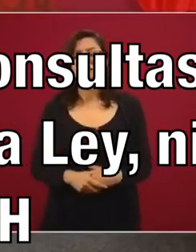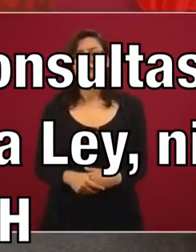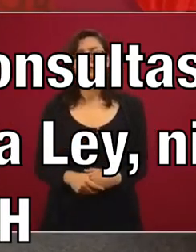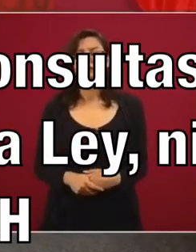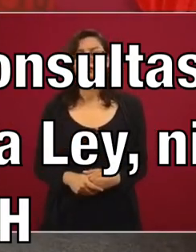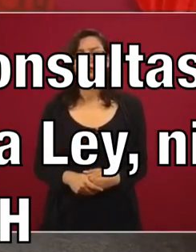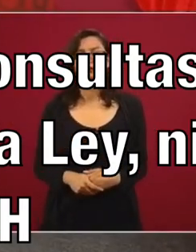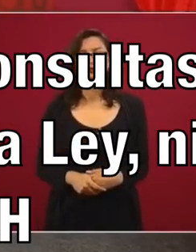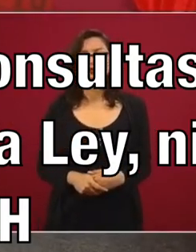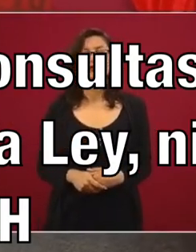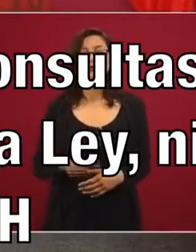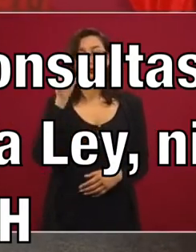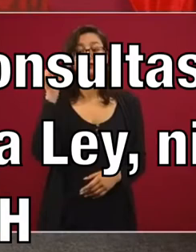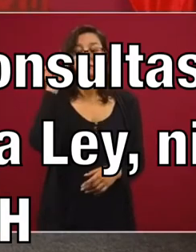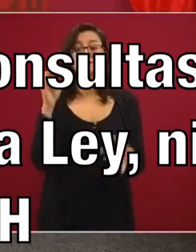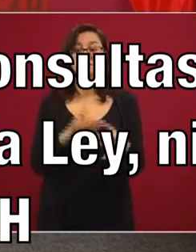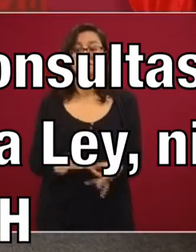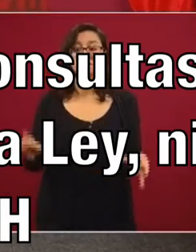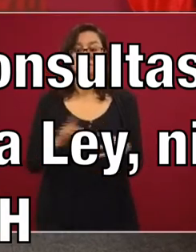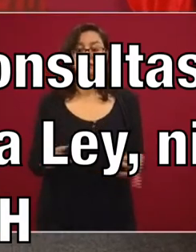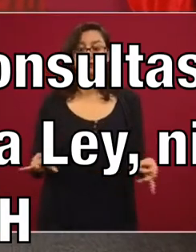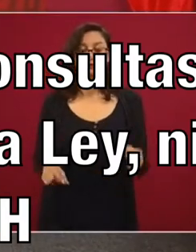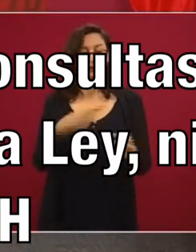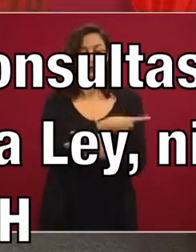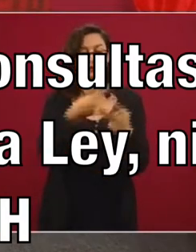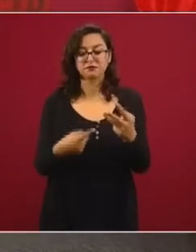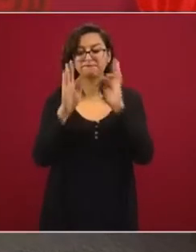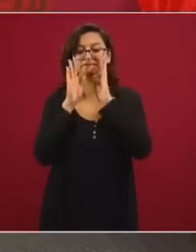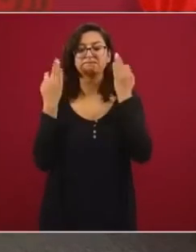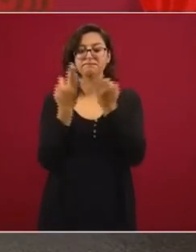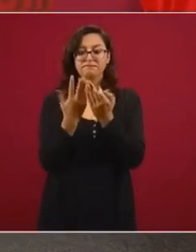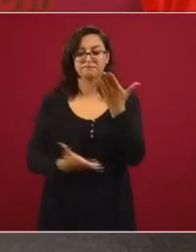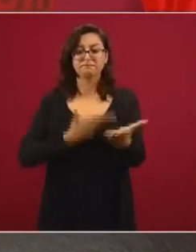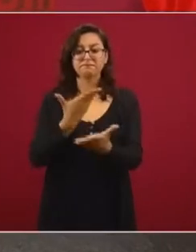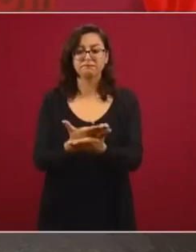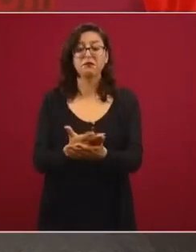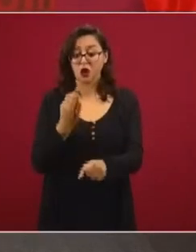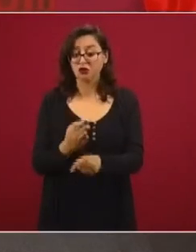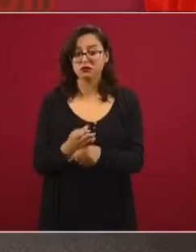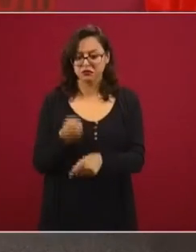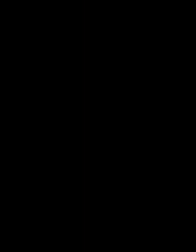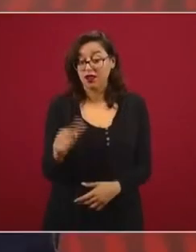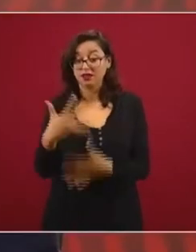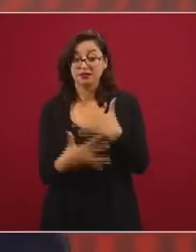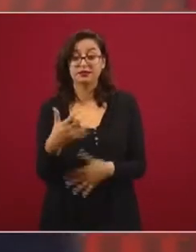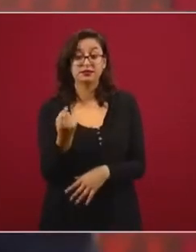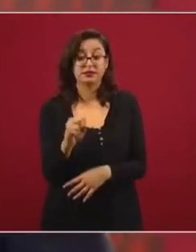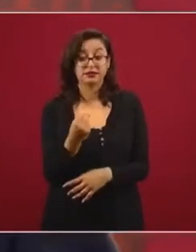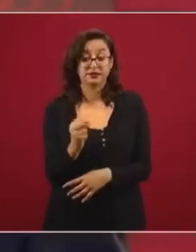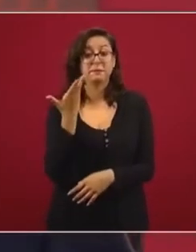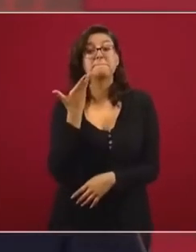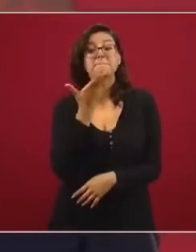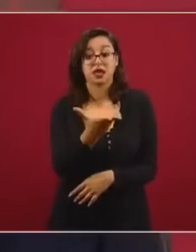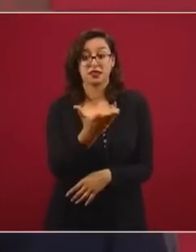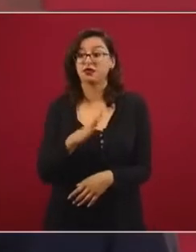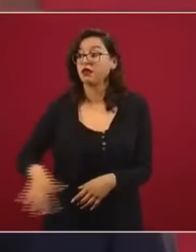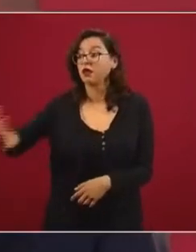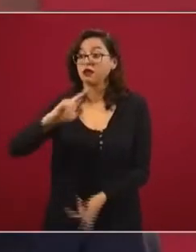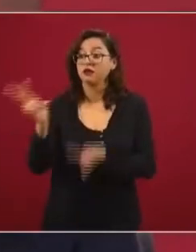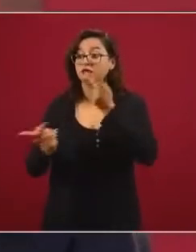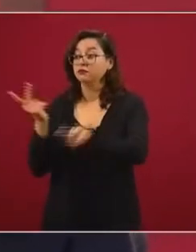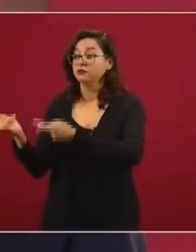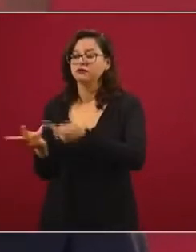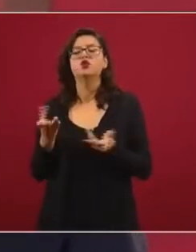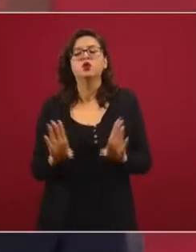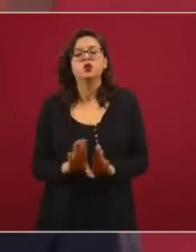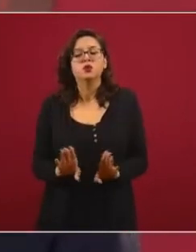lo expuse ayer. Tres posibilidades. Y se está en tiempo. ¿Y cómo se puede llevar a cabo la consulta?